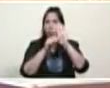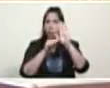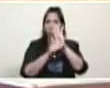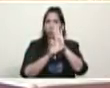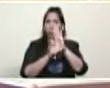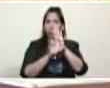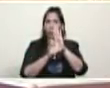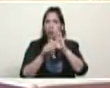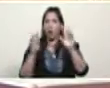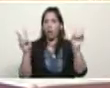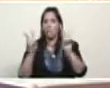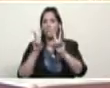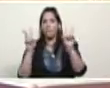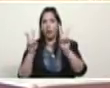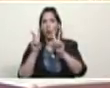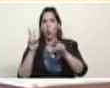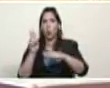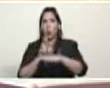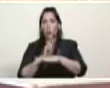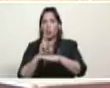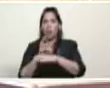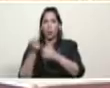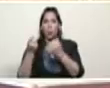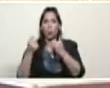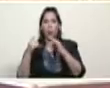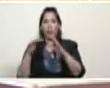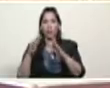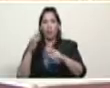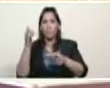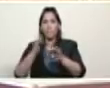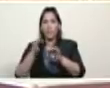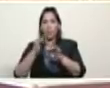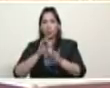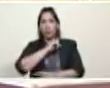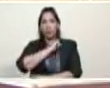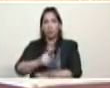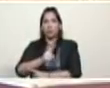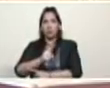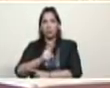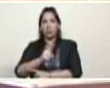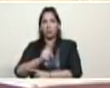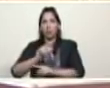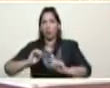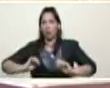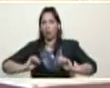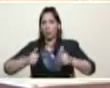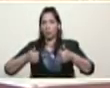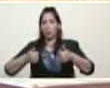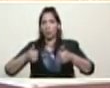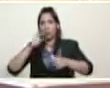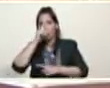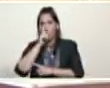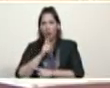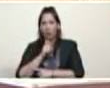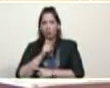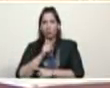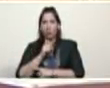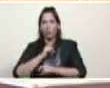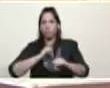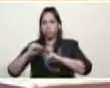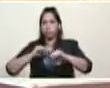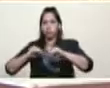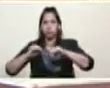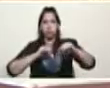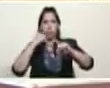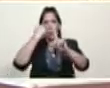unidad de cuenta y del petro. He decidido, arrancando el año, para dinamizar en